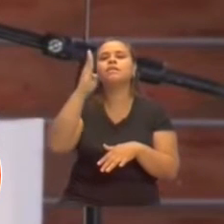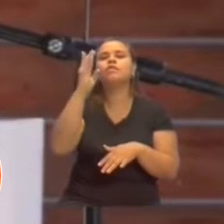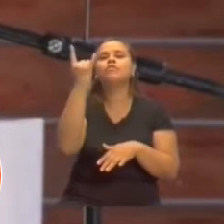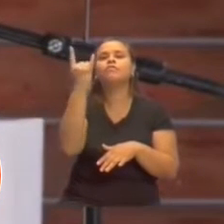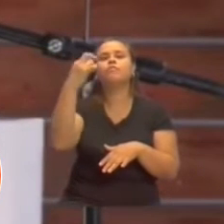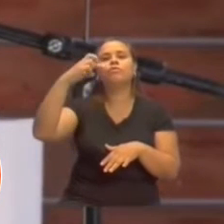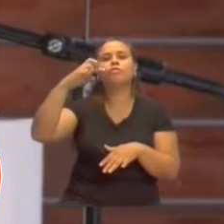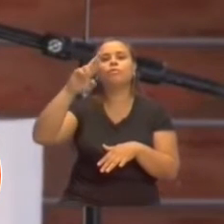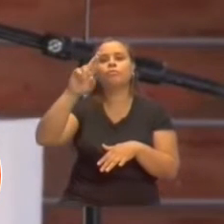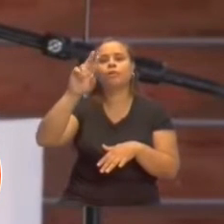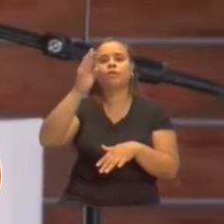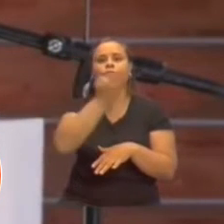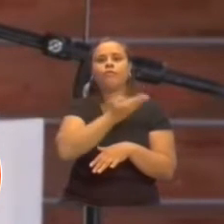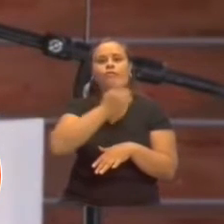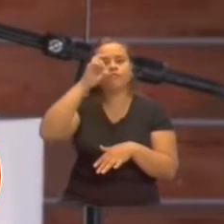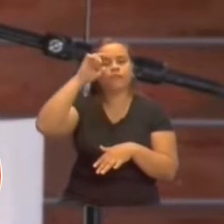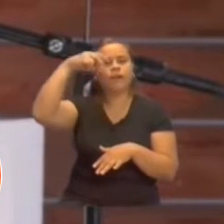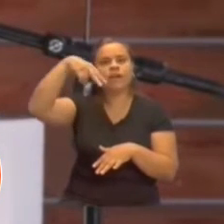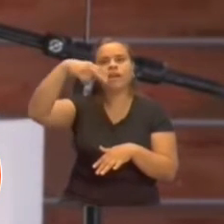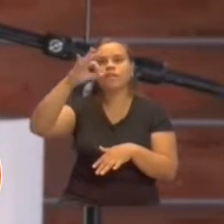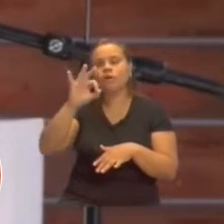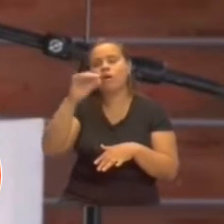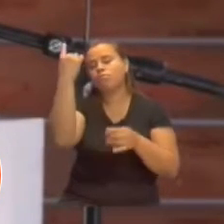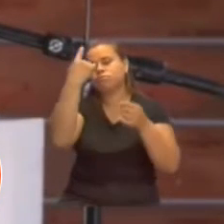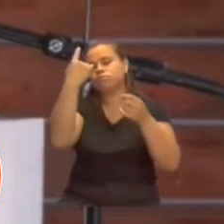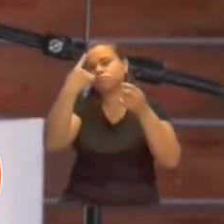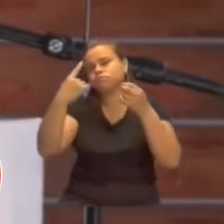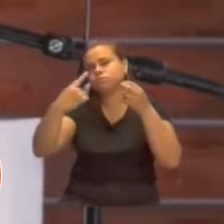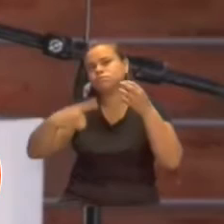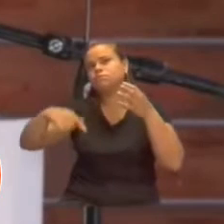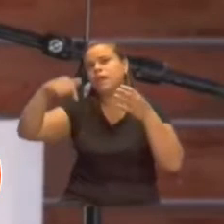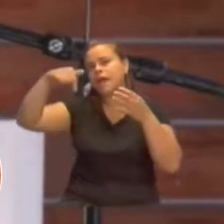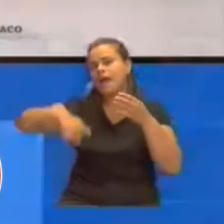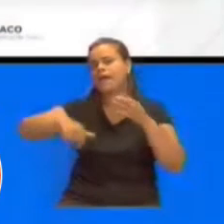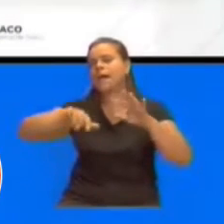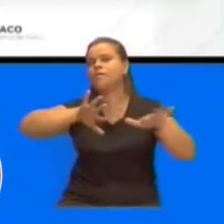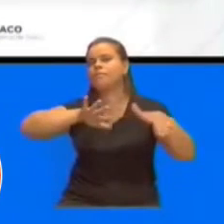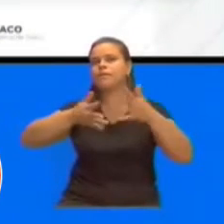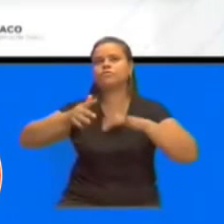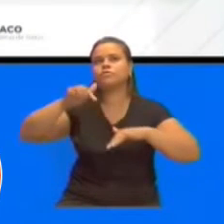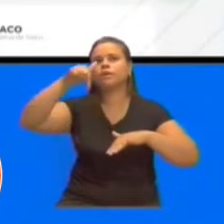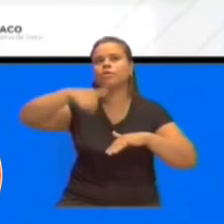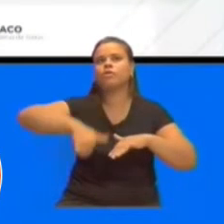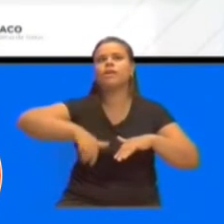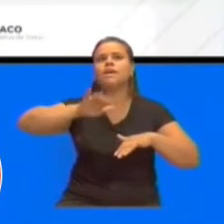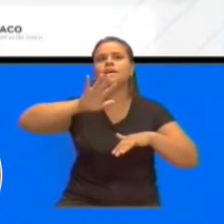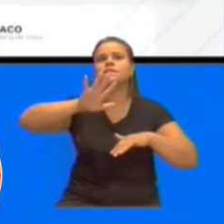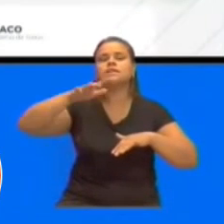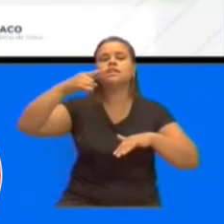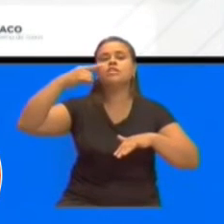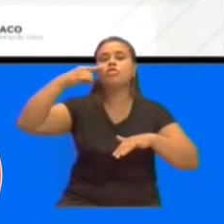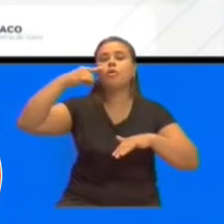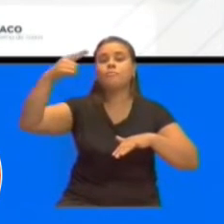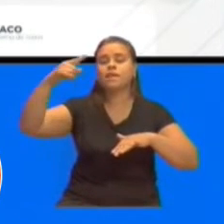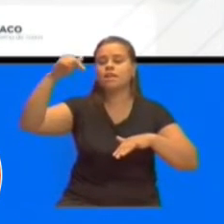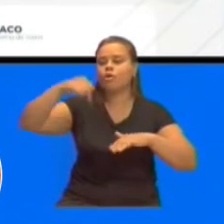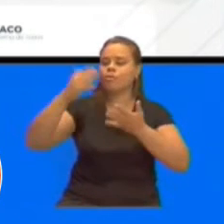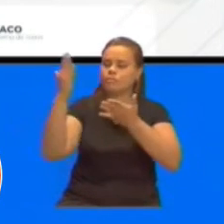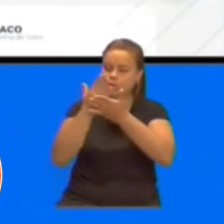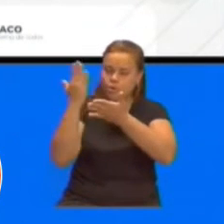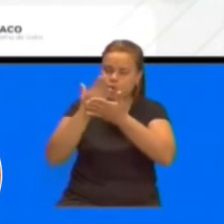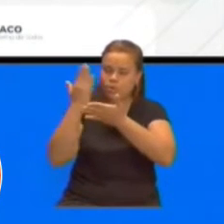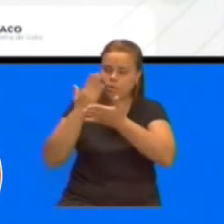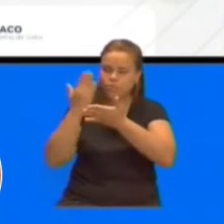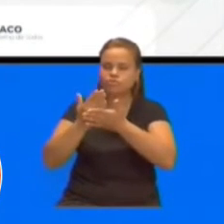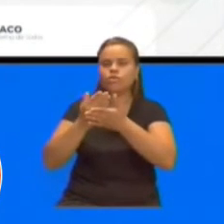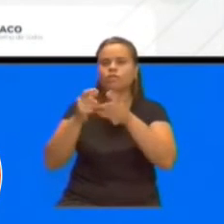produciendo aproximadamente casi un poco más de 5.480.000 comprimidos en una primera etapa que nos va a alcanzar